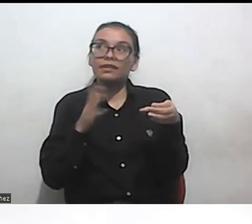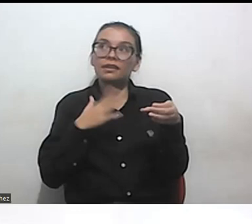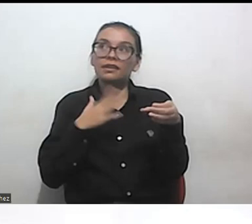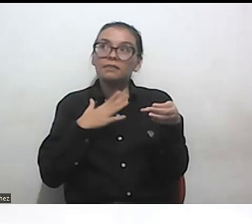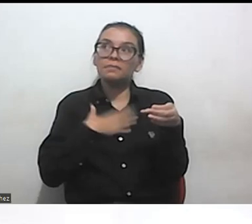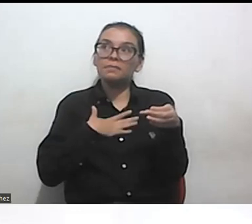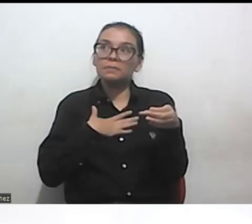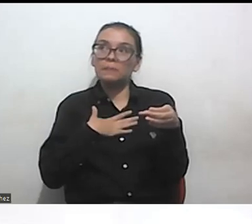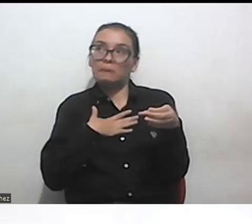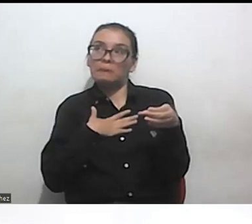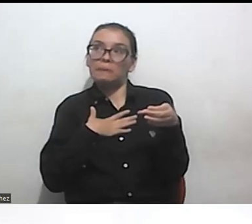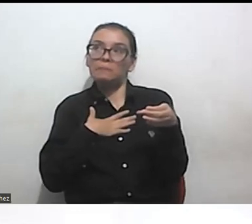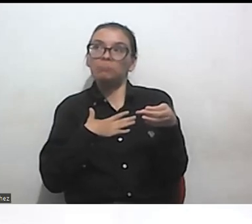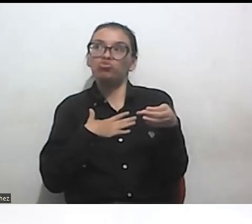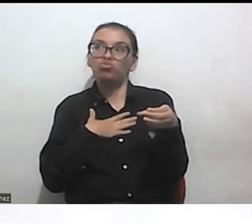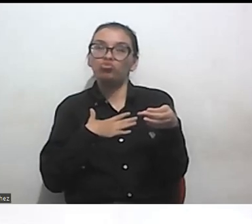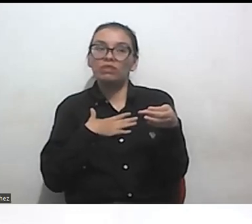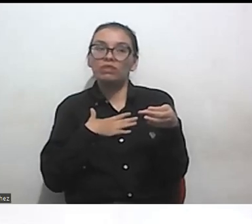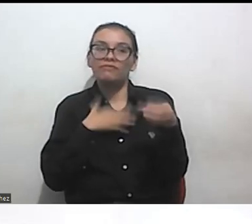simplemente ya no da